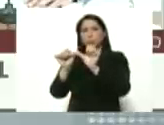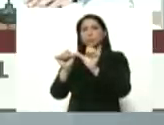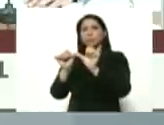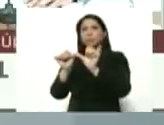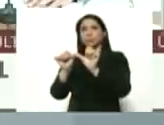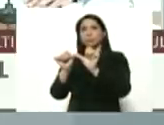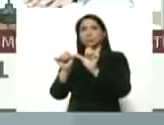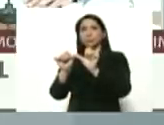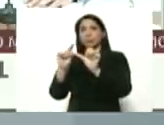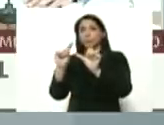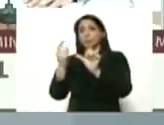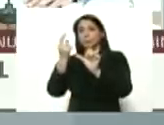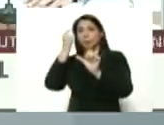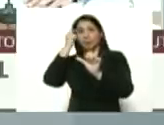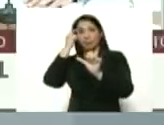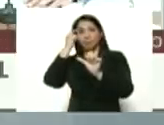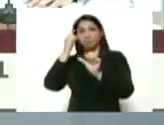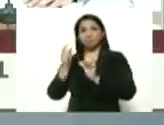desde el primer día,